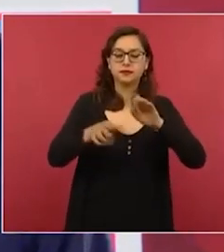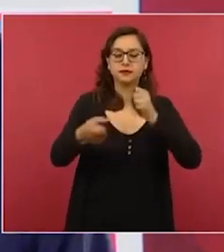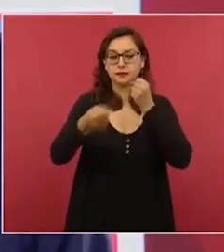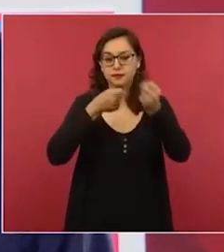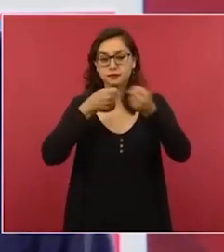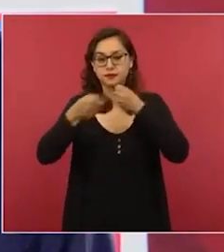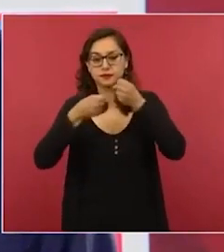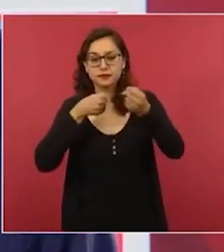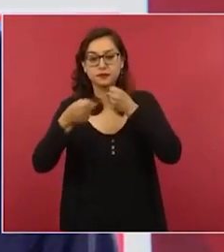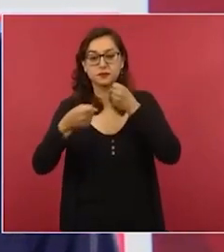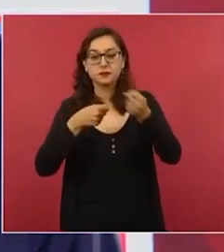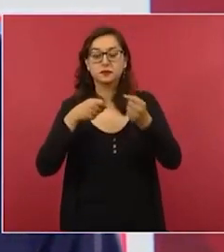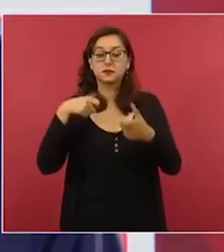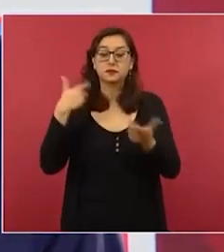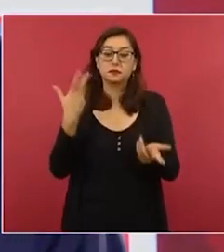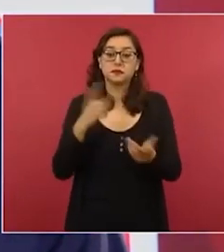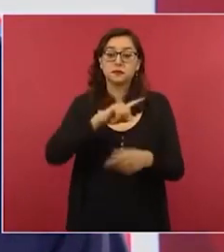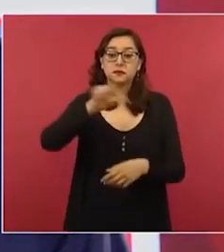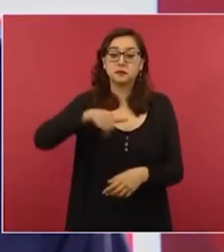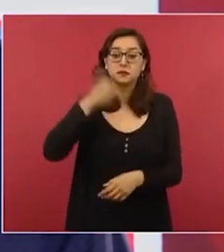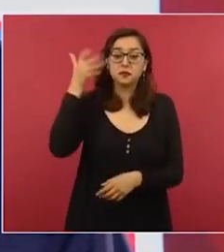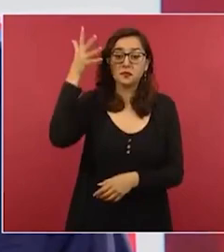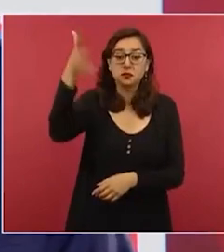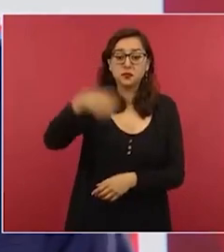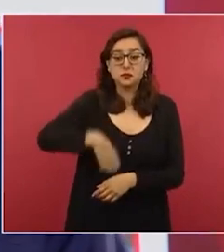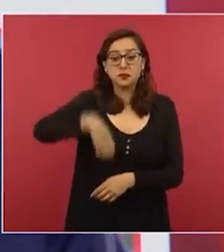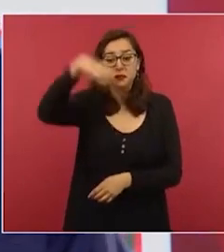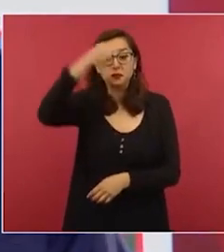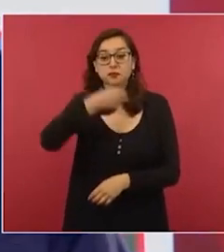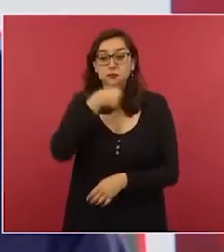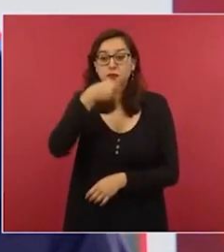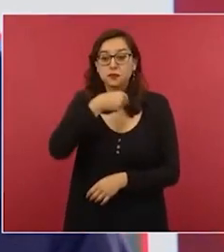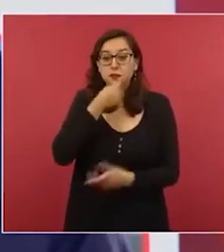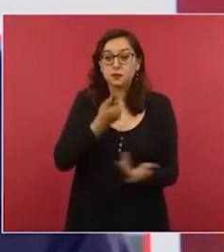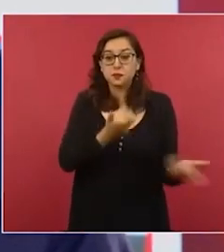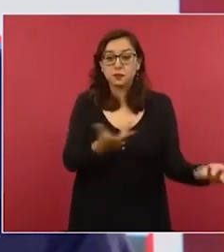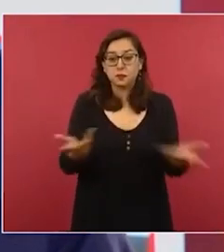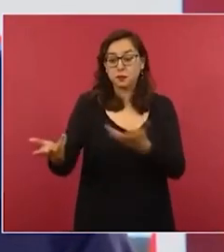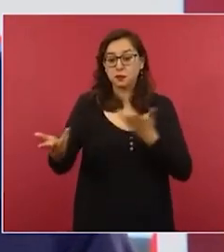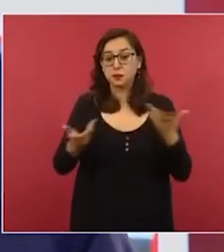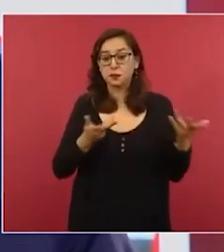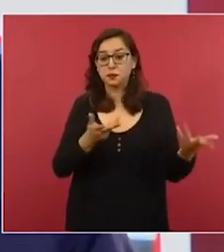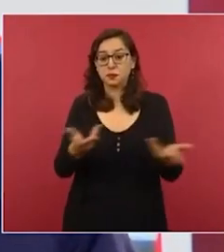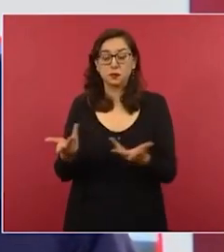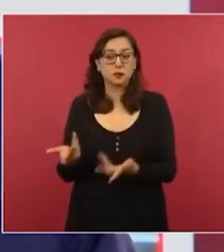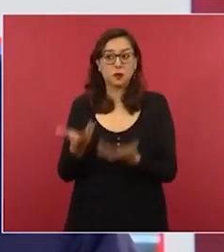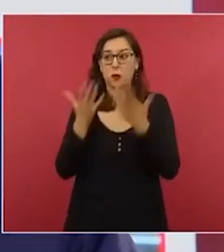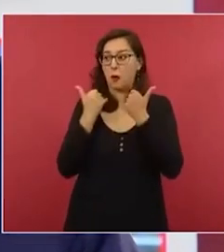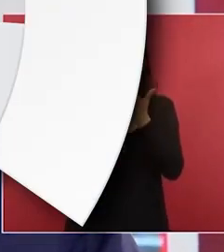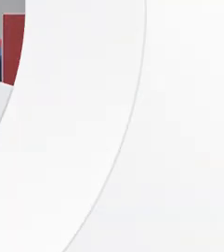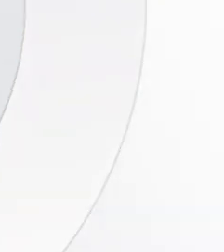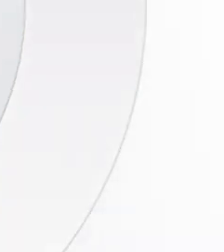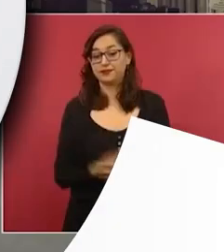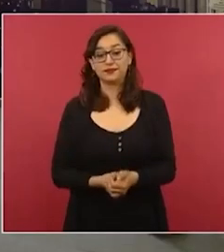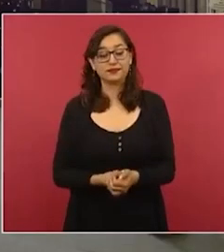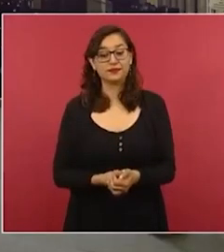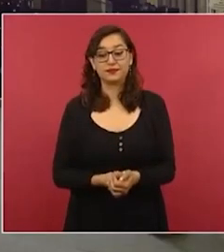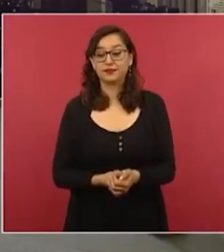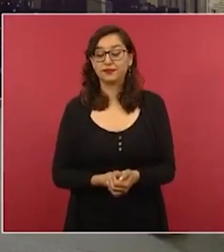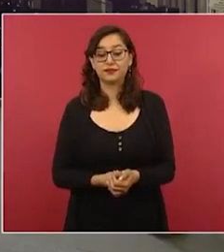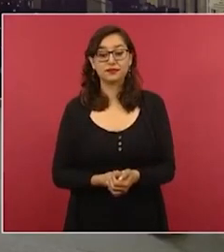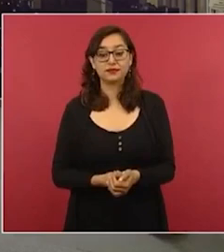sin nada sin atención médica y queremos